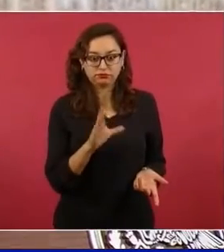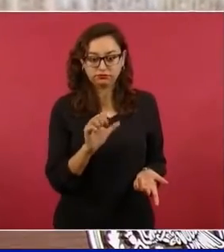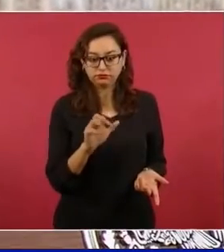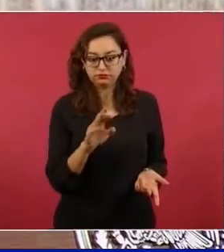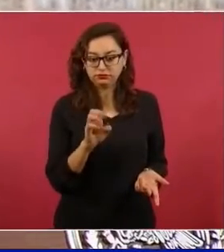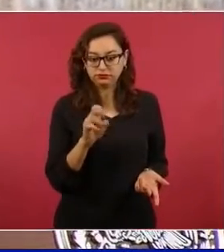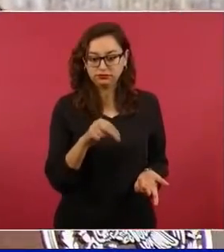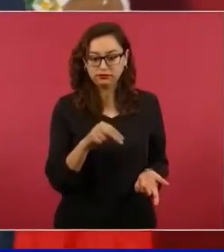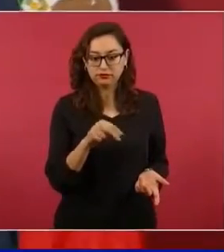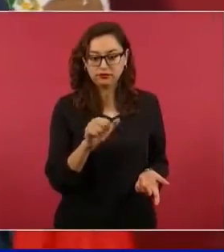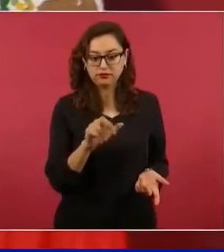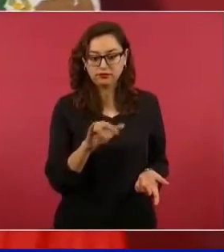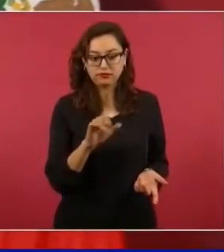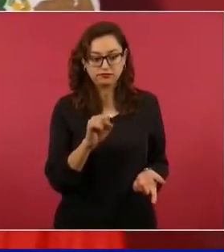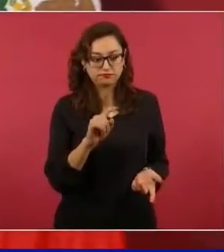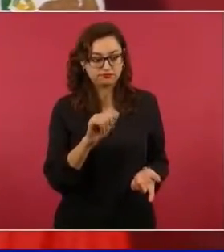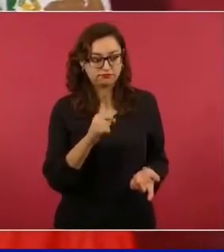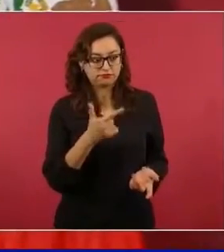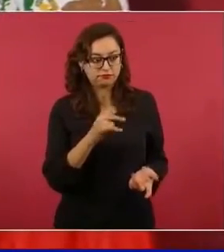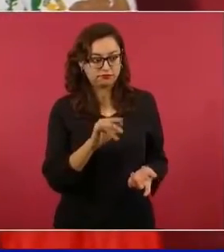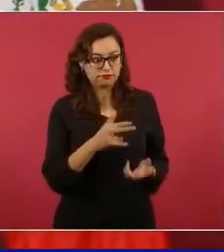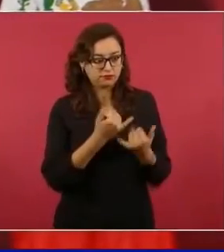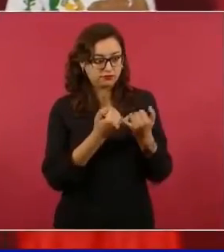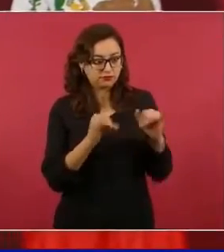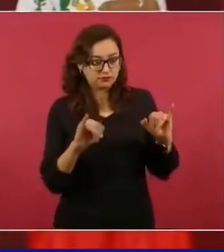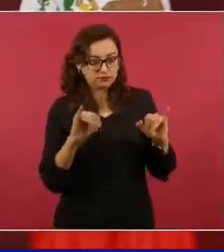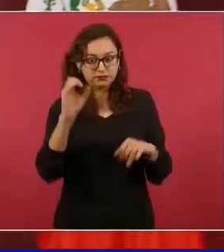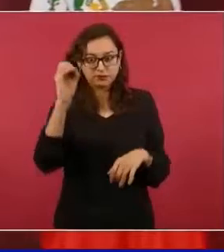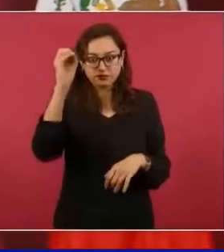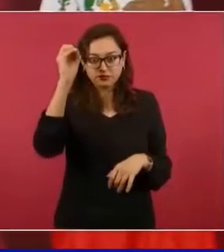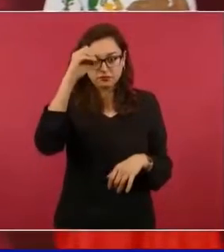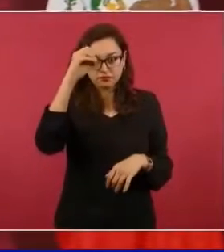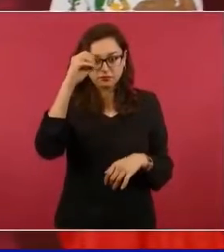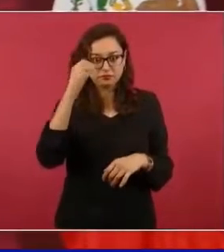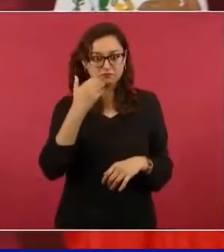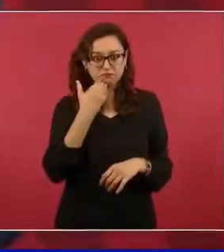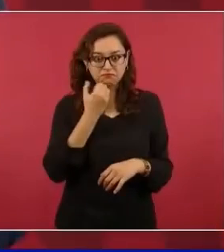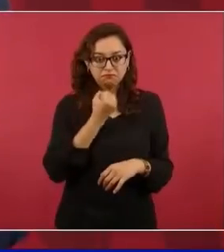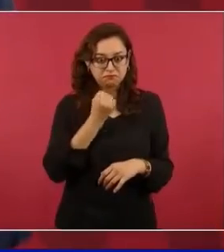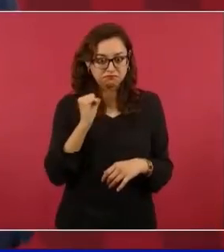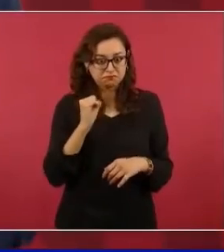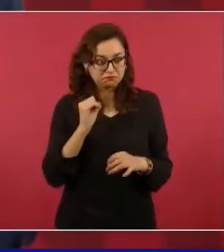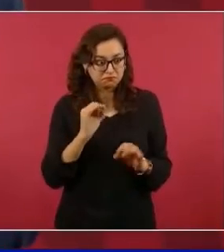objetivo, especialista, experto.